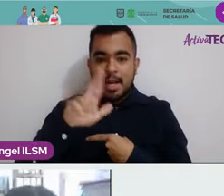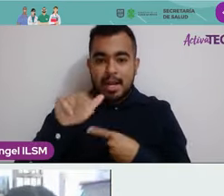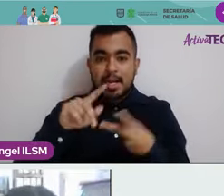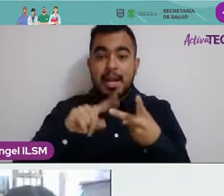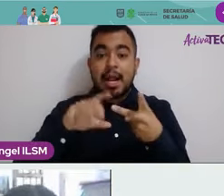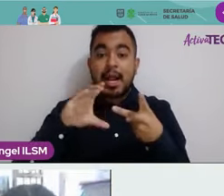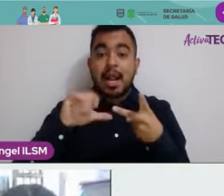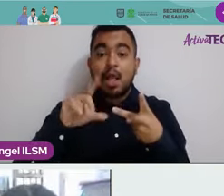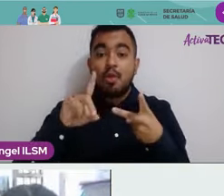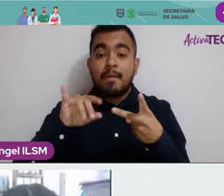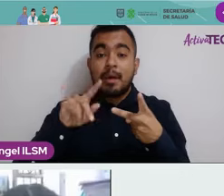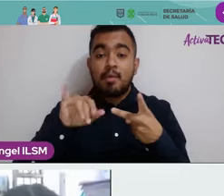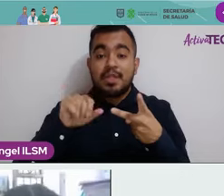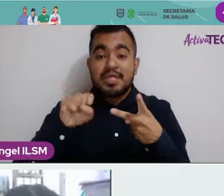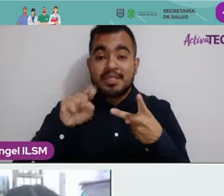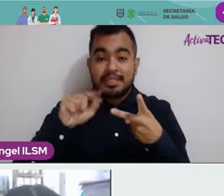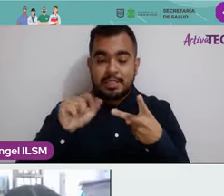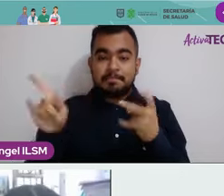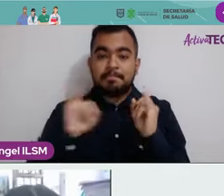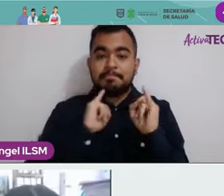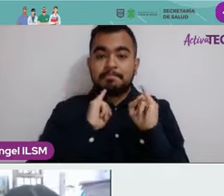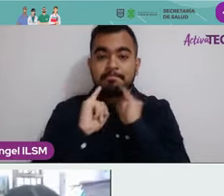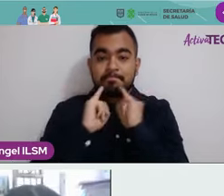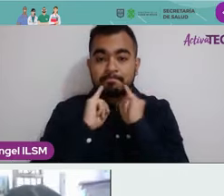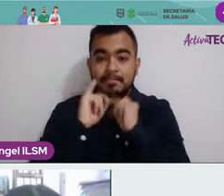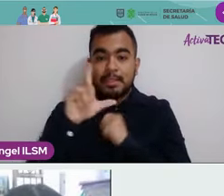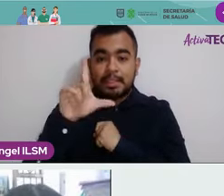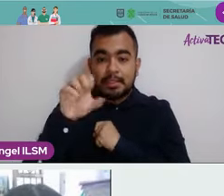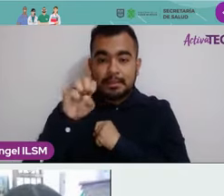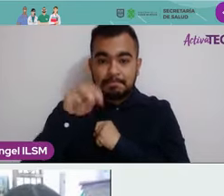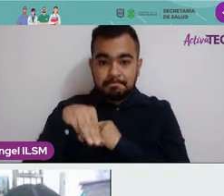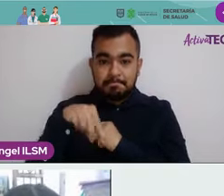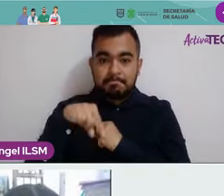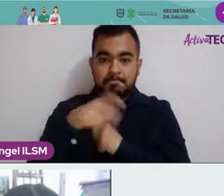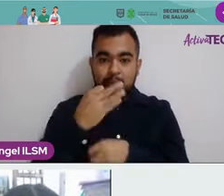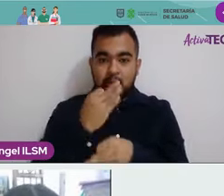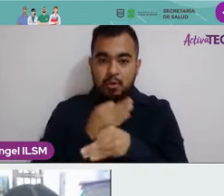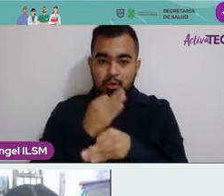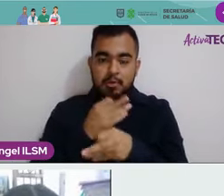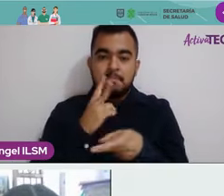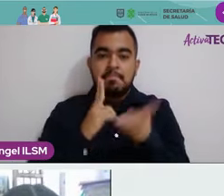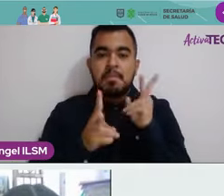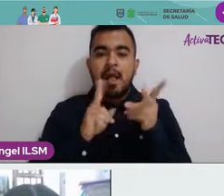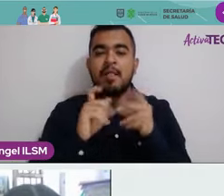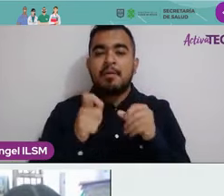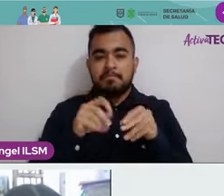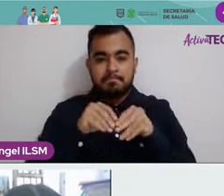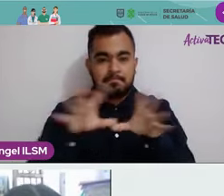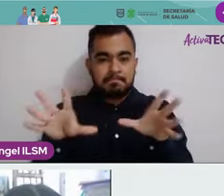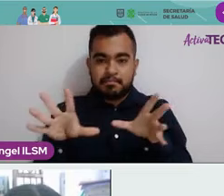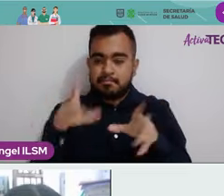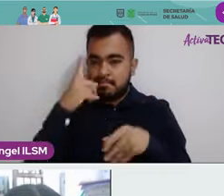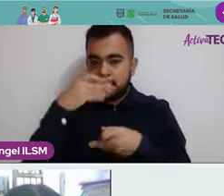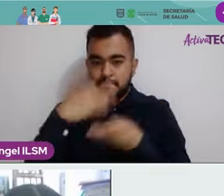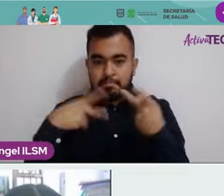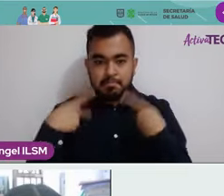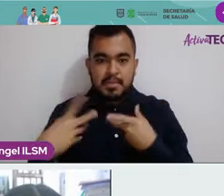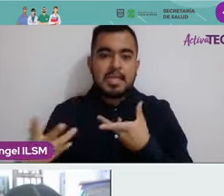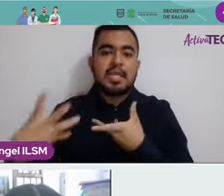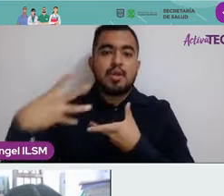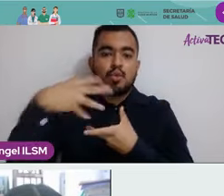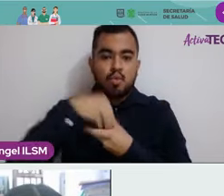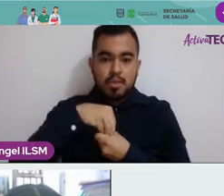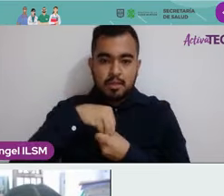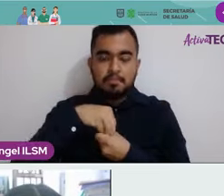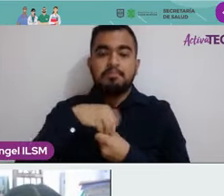Bautista, en interpretación en lengua de señas mexicana de esta plática incluyente. Así como el agradecimiento por siempre de verdad